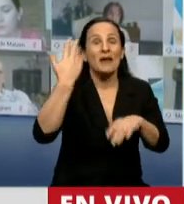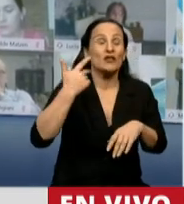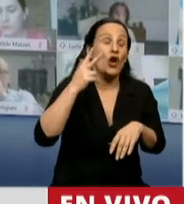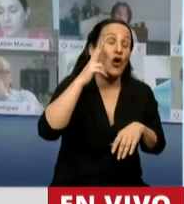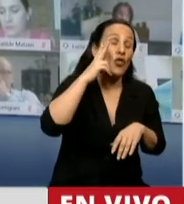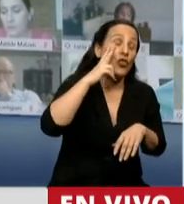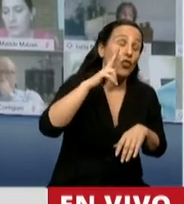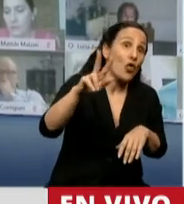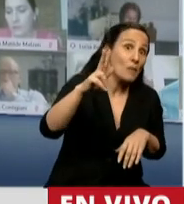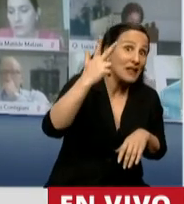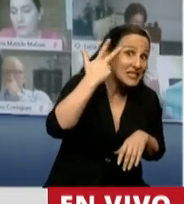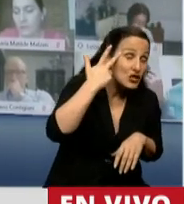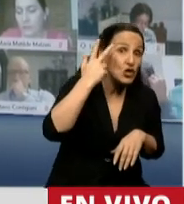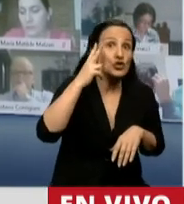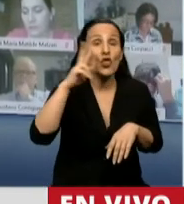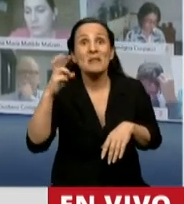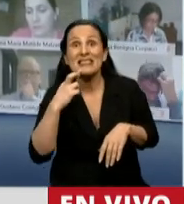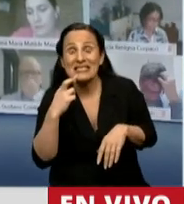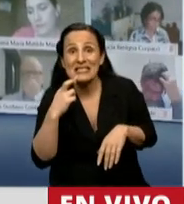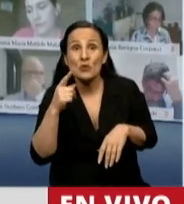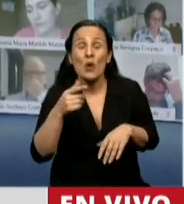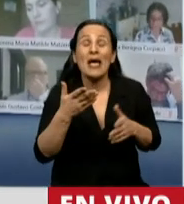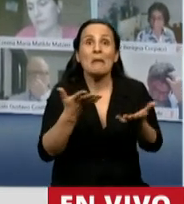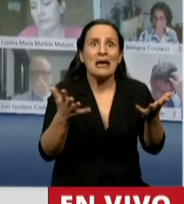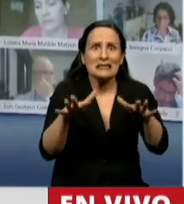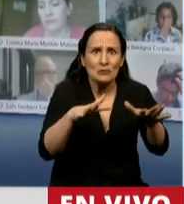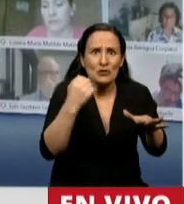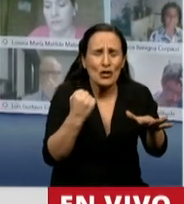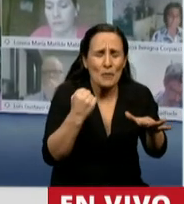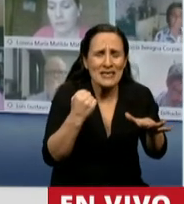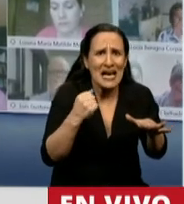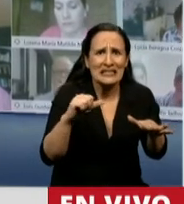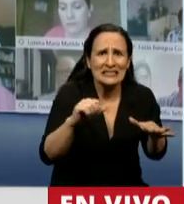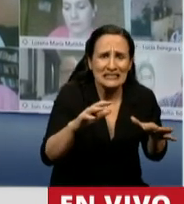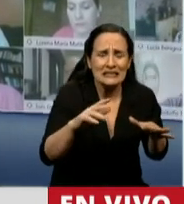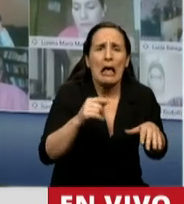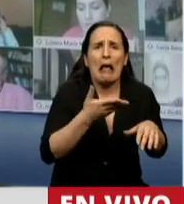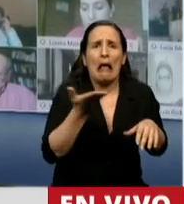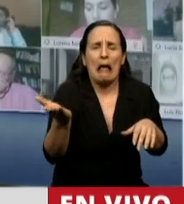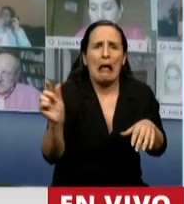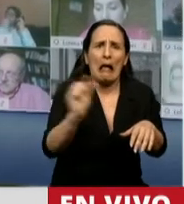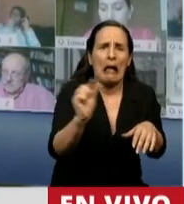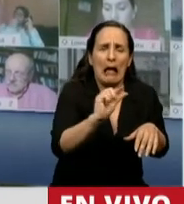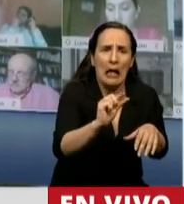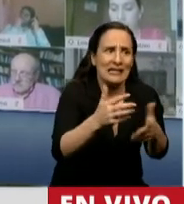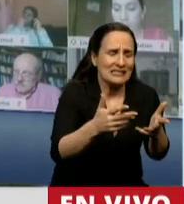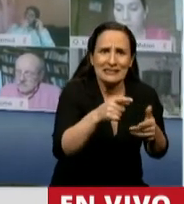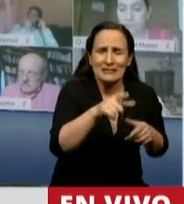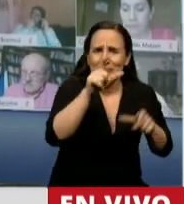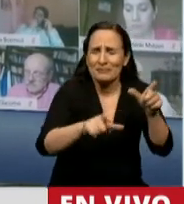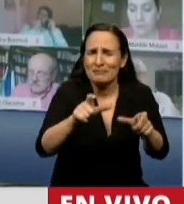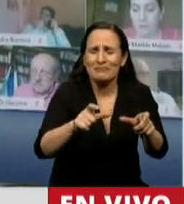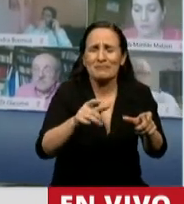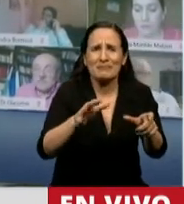2019, no se pudo dar cumplimiento también a esas obligaciones. Y estos jubilados, obviamente, en una